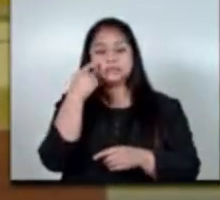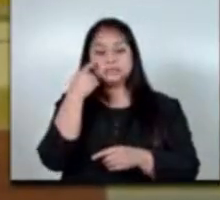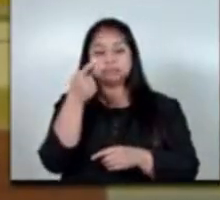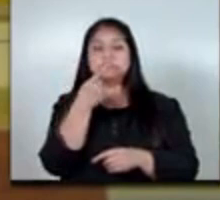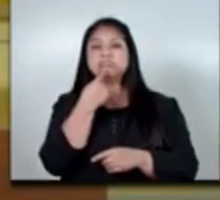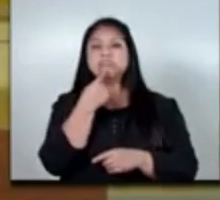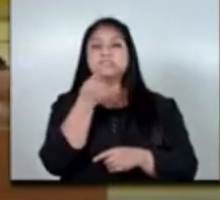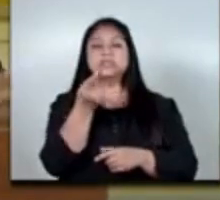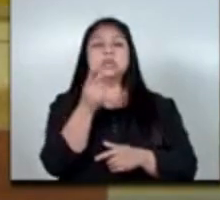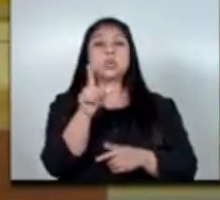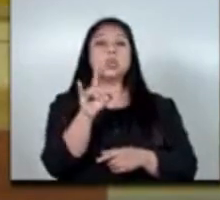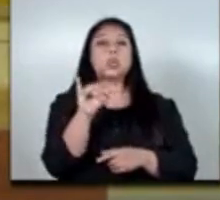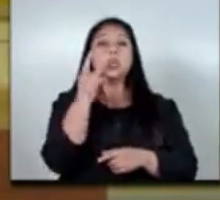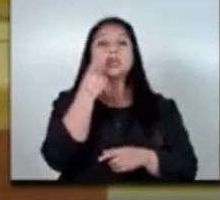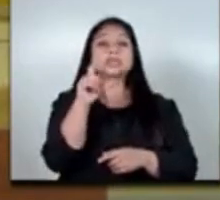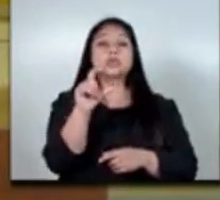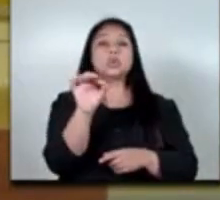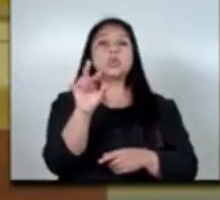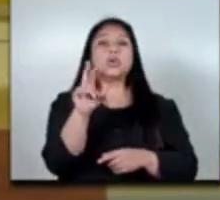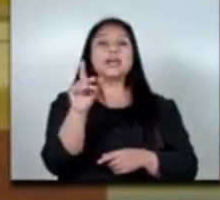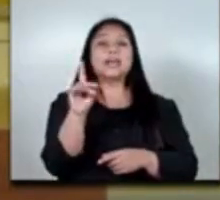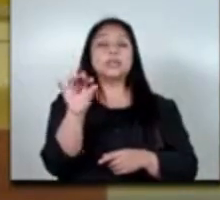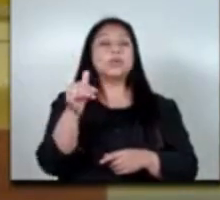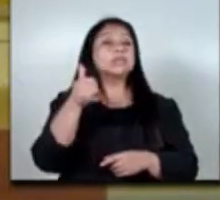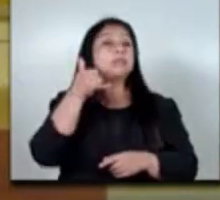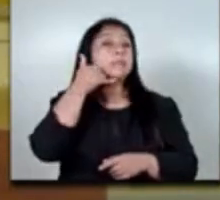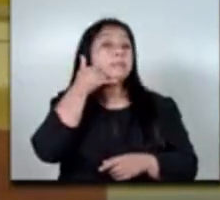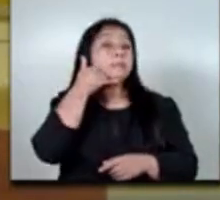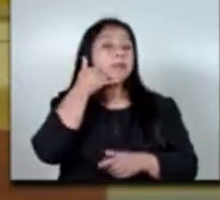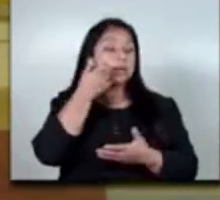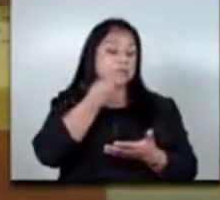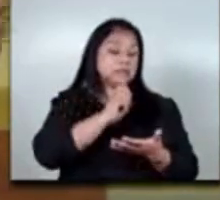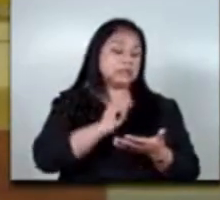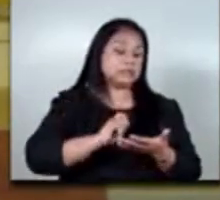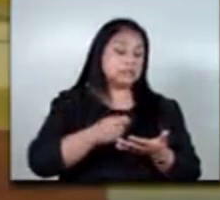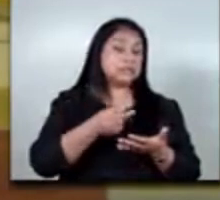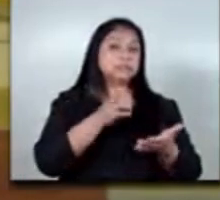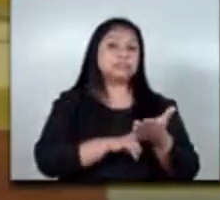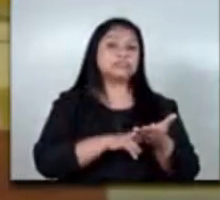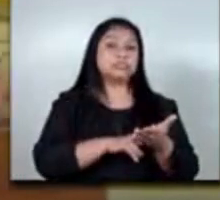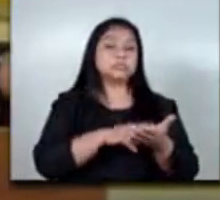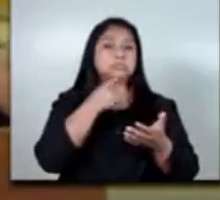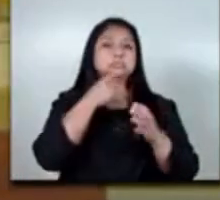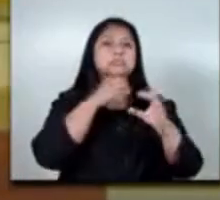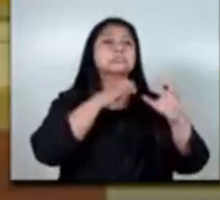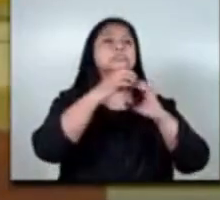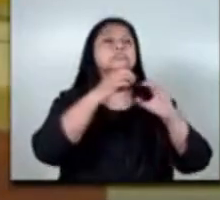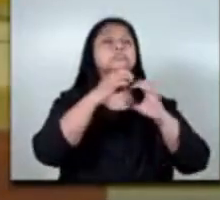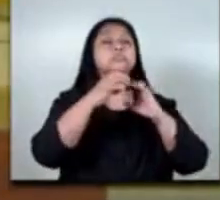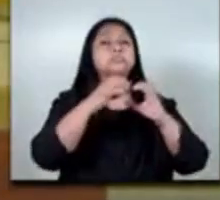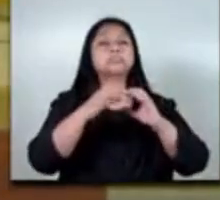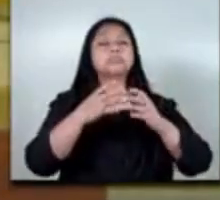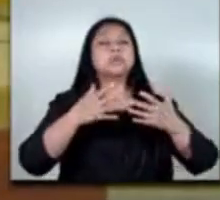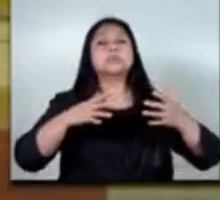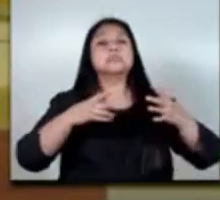Luis Pedro Corado es tan fácil como llamar apuntarse tener una pequeña entrevista principiar el